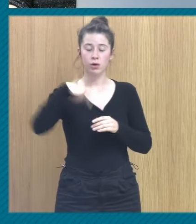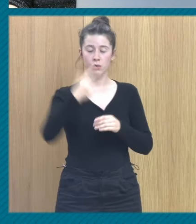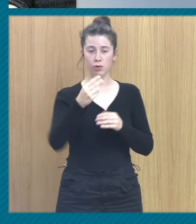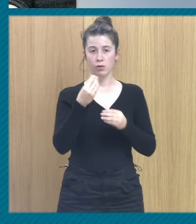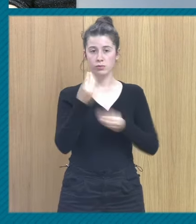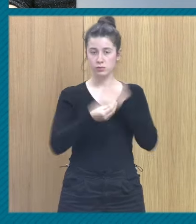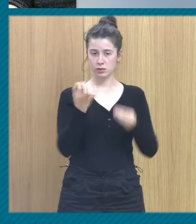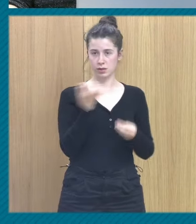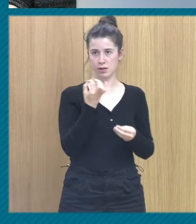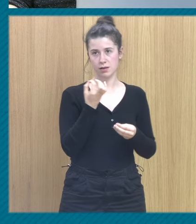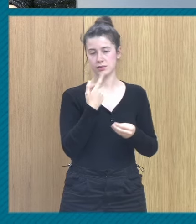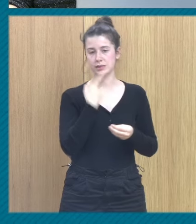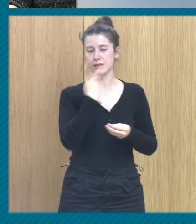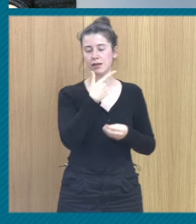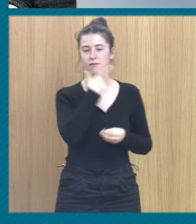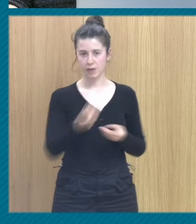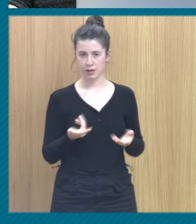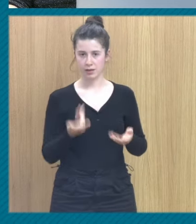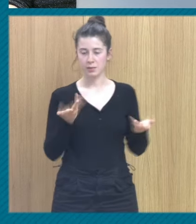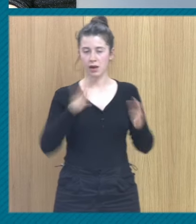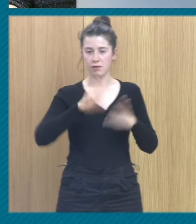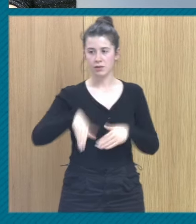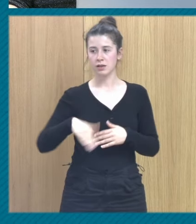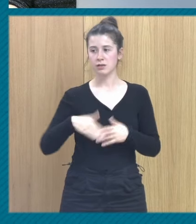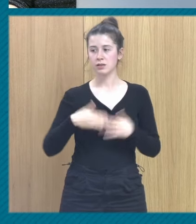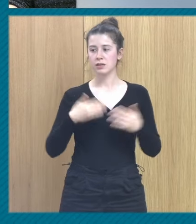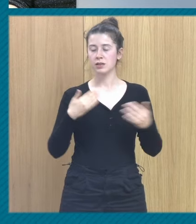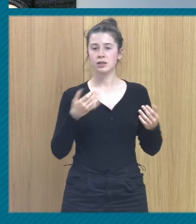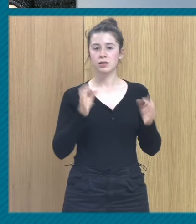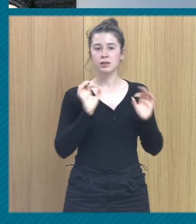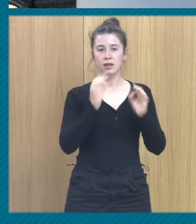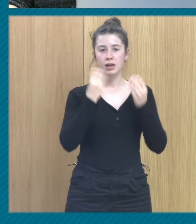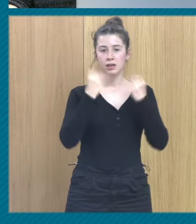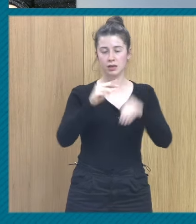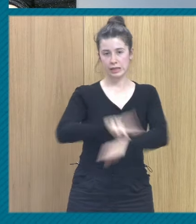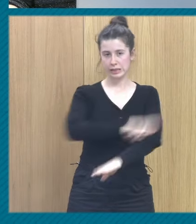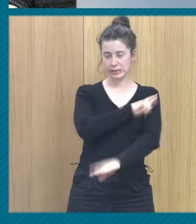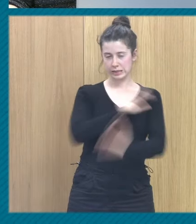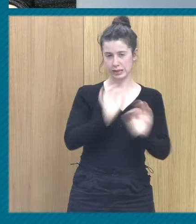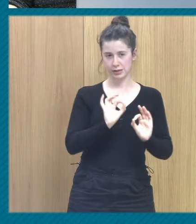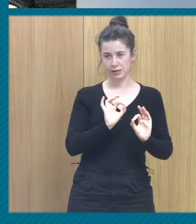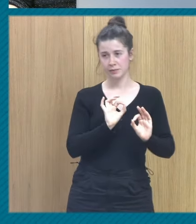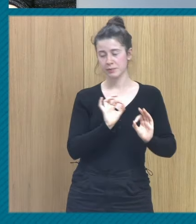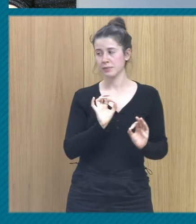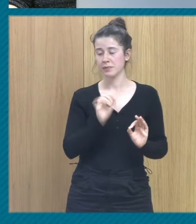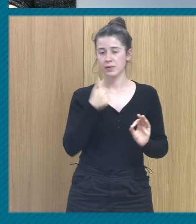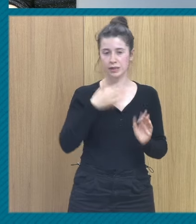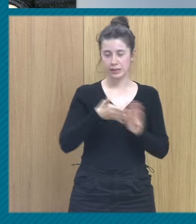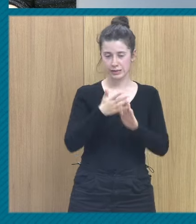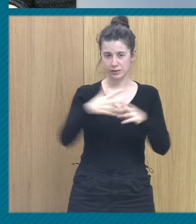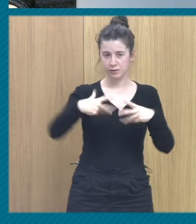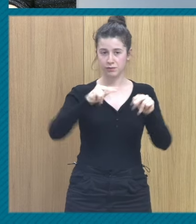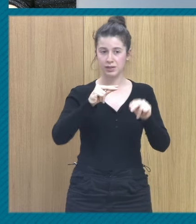dice muy fácil pero que es al final clave que es una narrativa resiliente y voy a acabar con esto que es para mí una